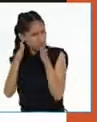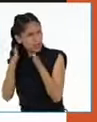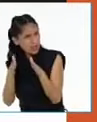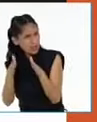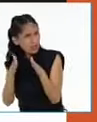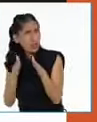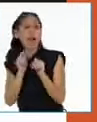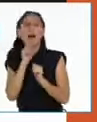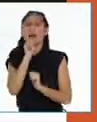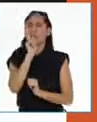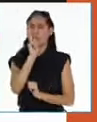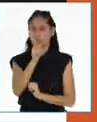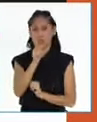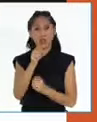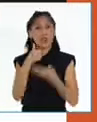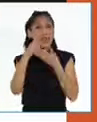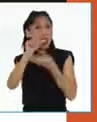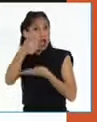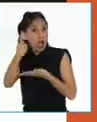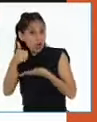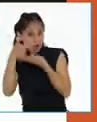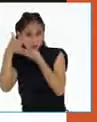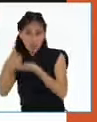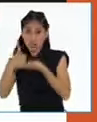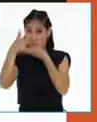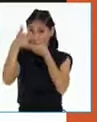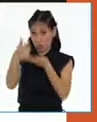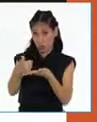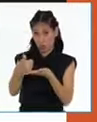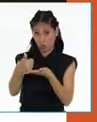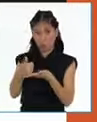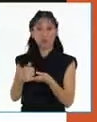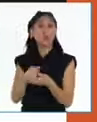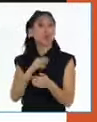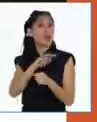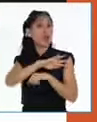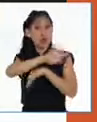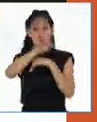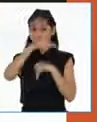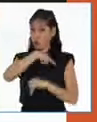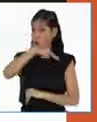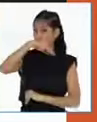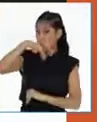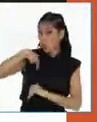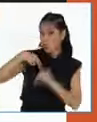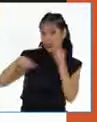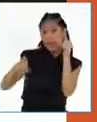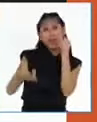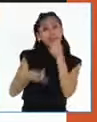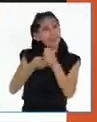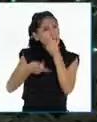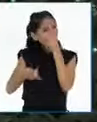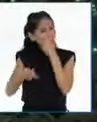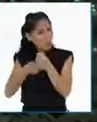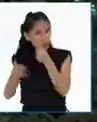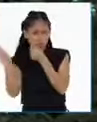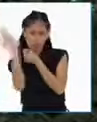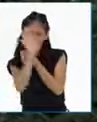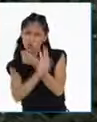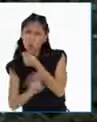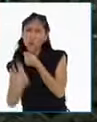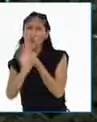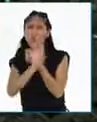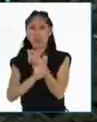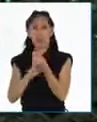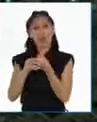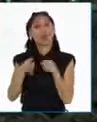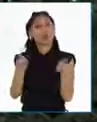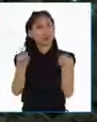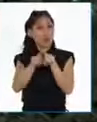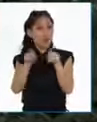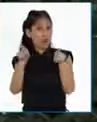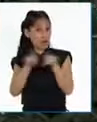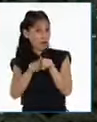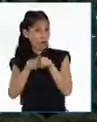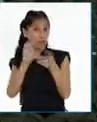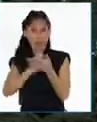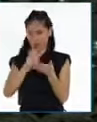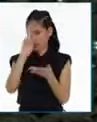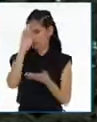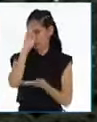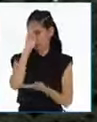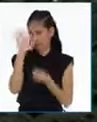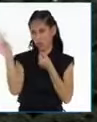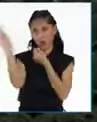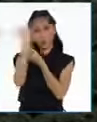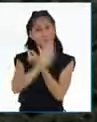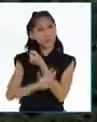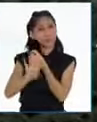todos y todas, como cuidar nuestra seguridad, nuestra educación y el ambiente. ¡Exactamente! Ya estás pensando